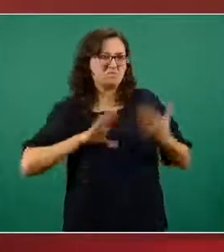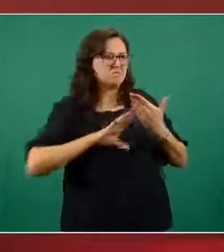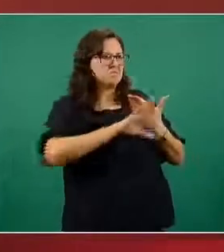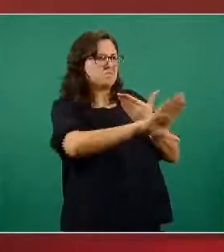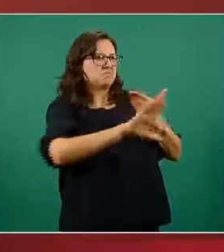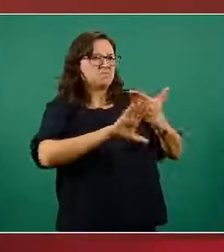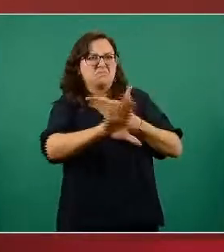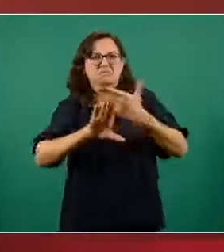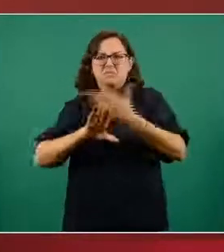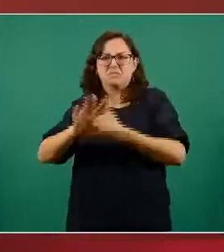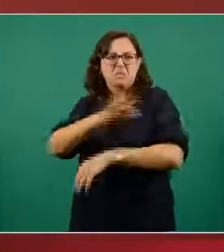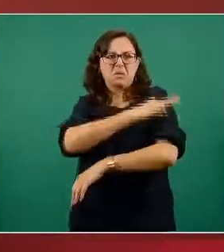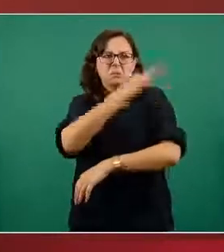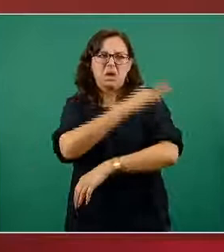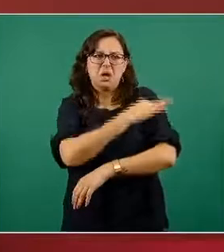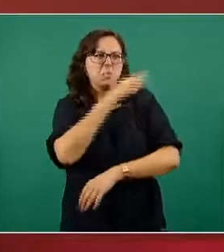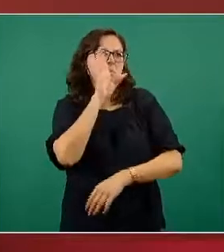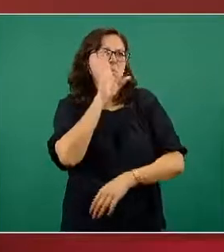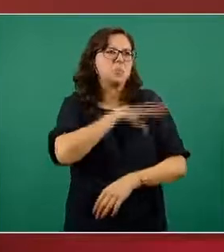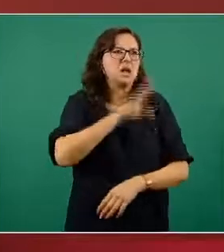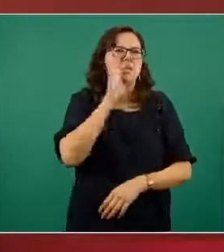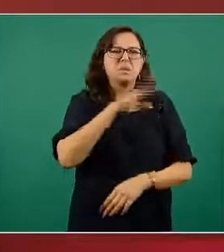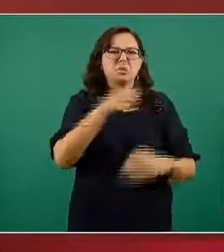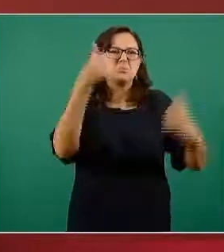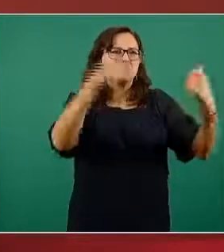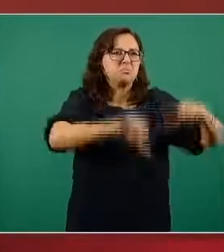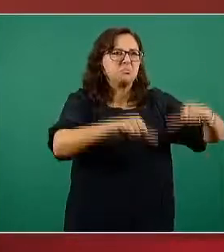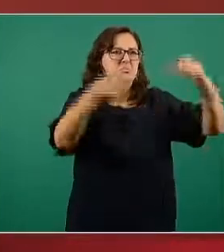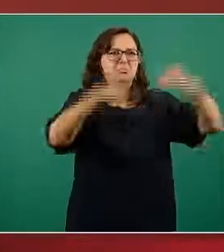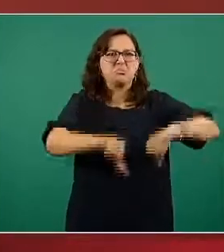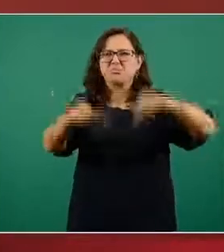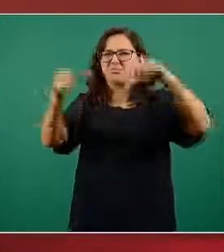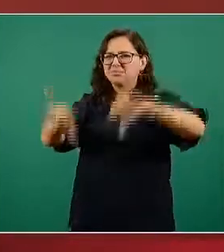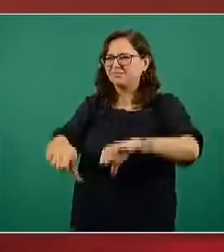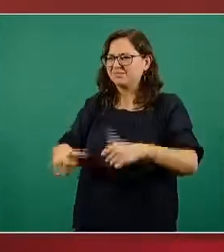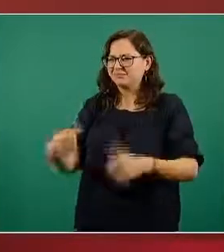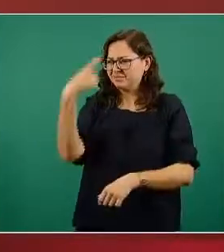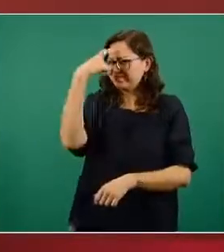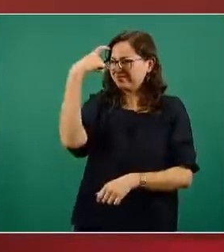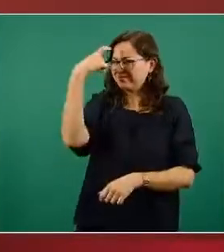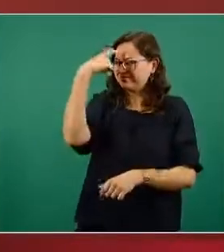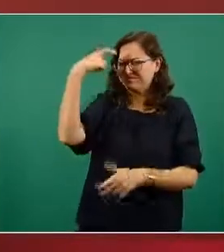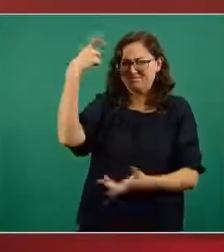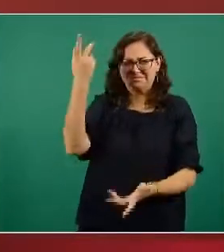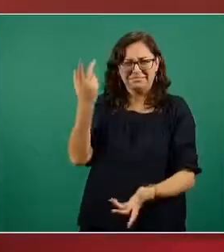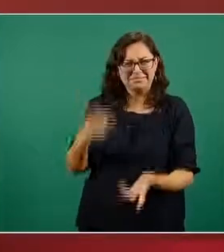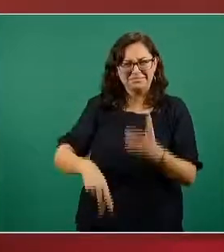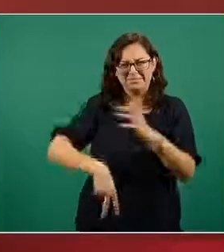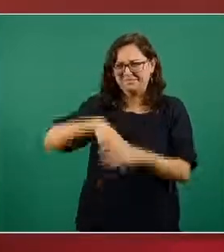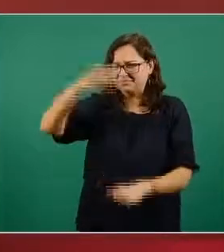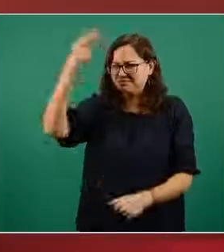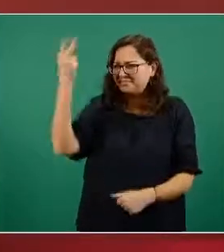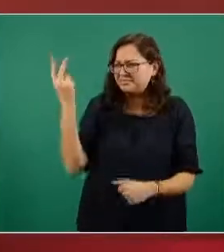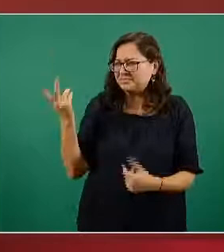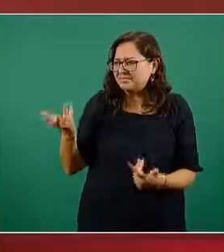desprestigiar a las vacunas de una manera completamente irracional sin ninguna evidencia sin ningún